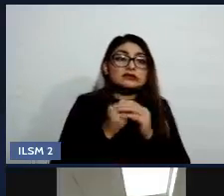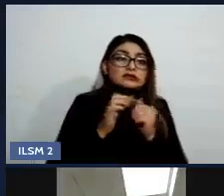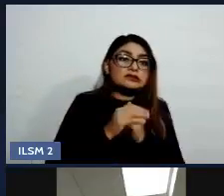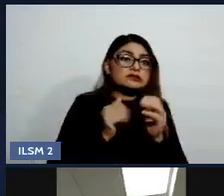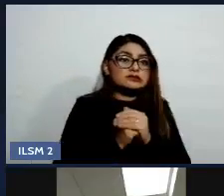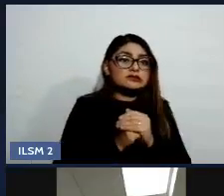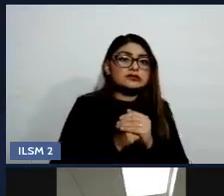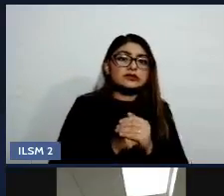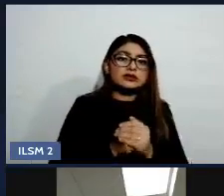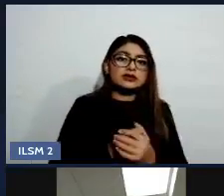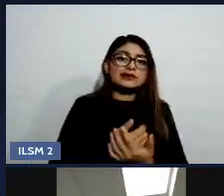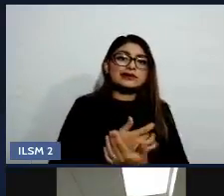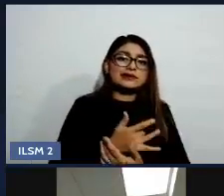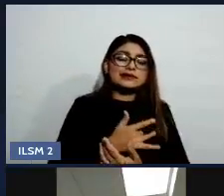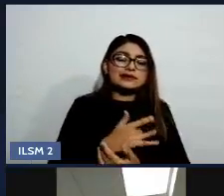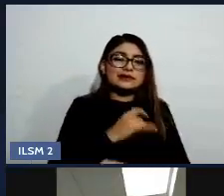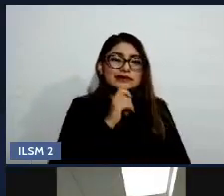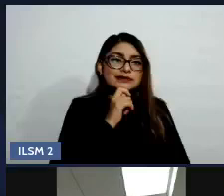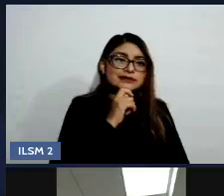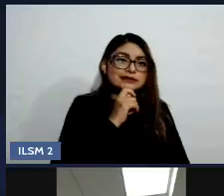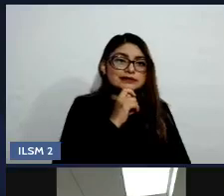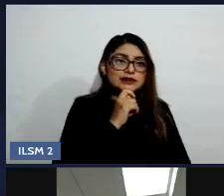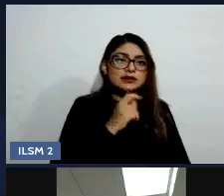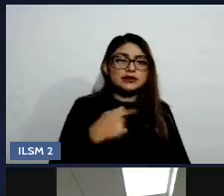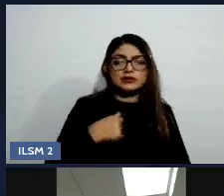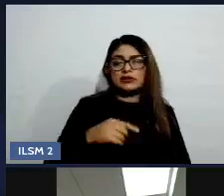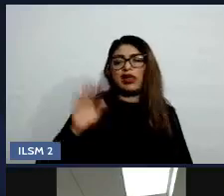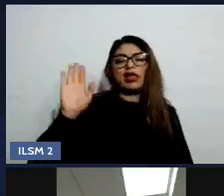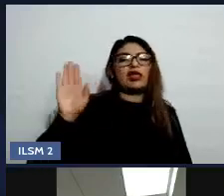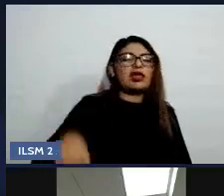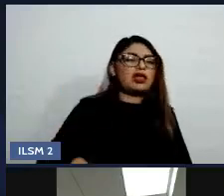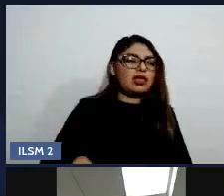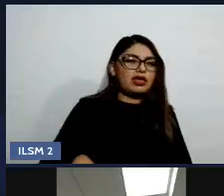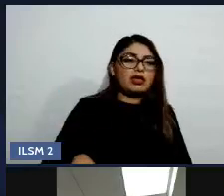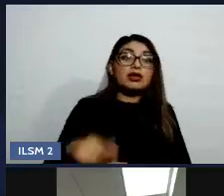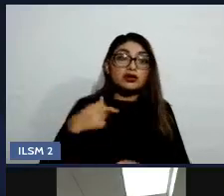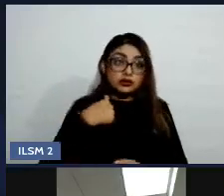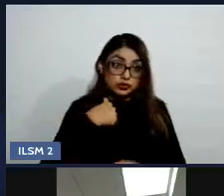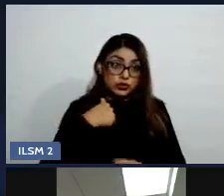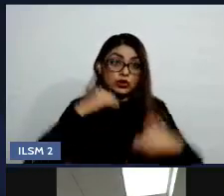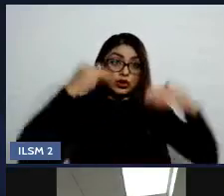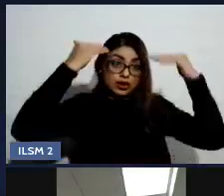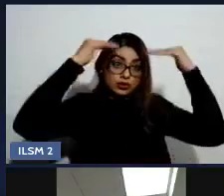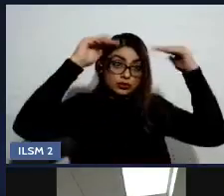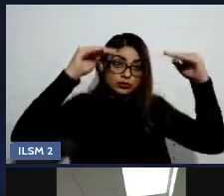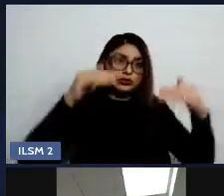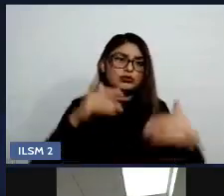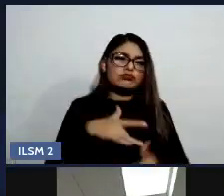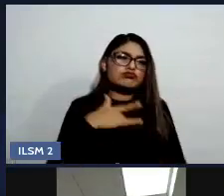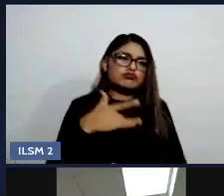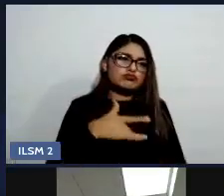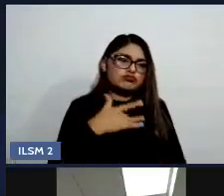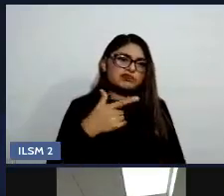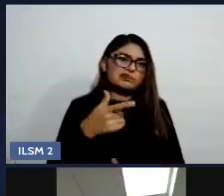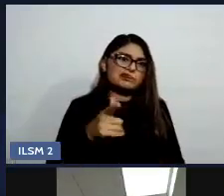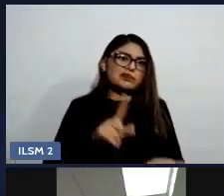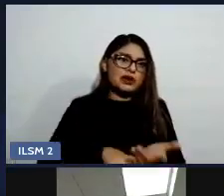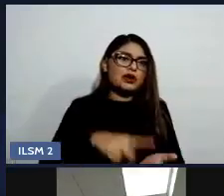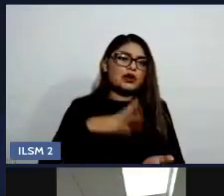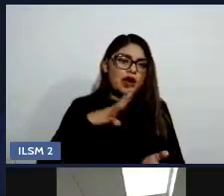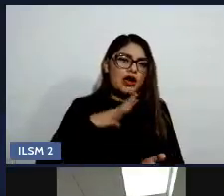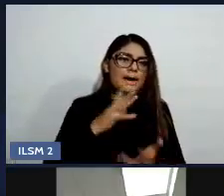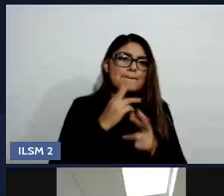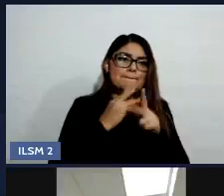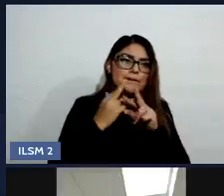yo tengo responsabilidades, preocupaciones de mi vida adulta. Y si